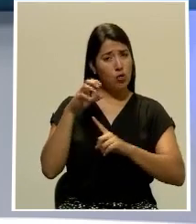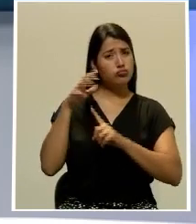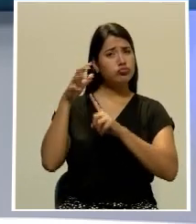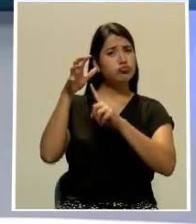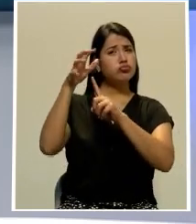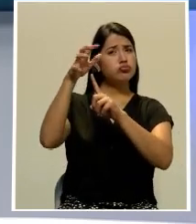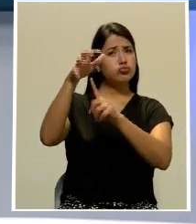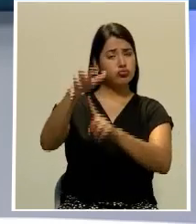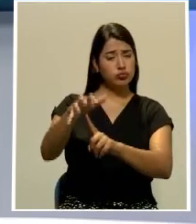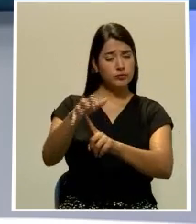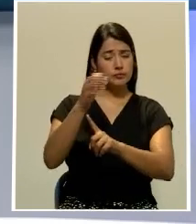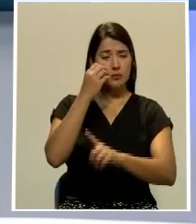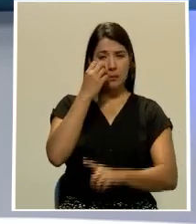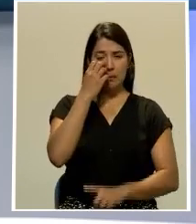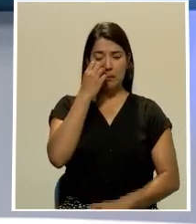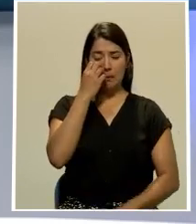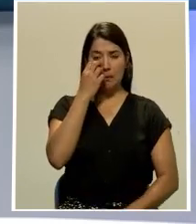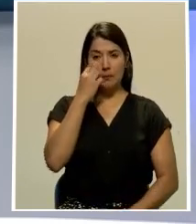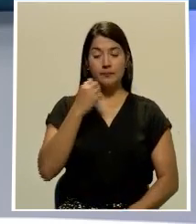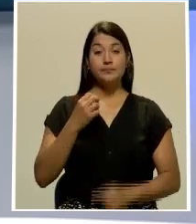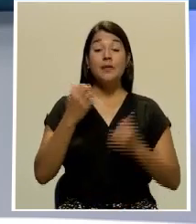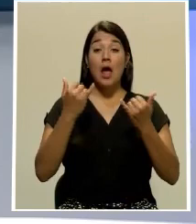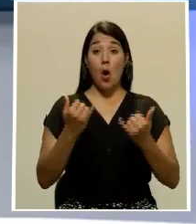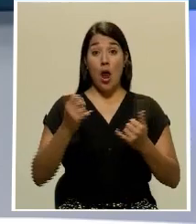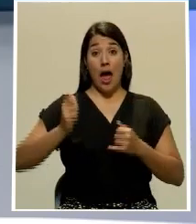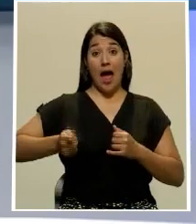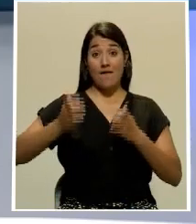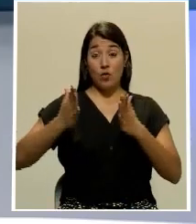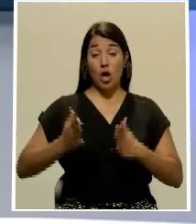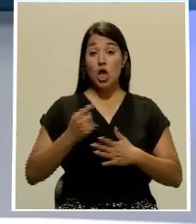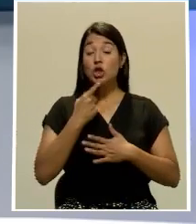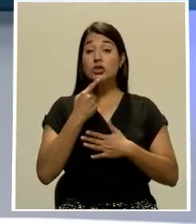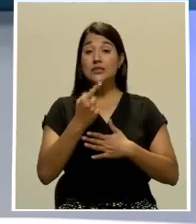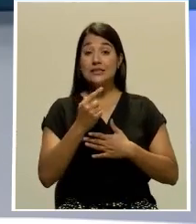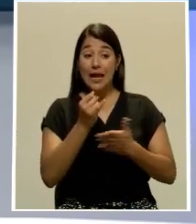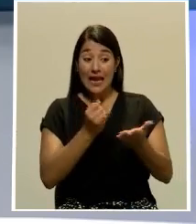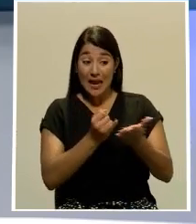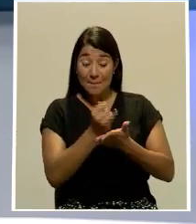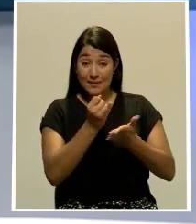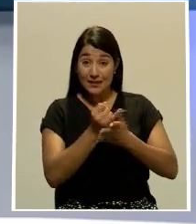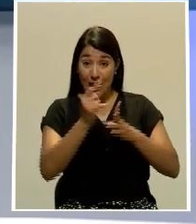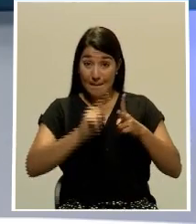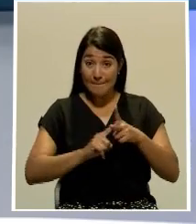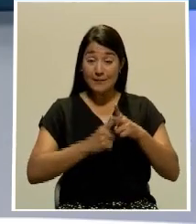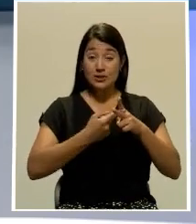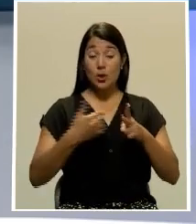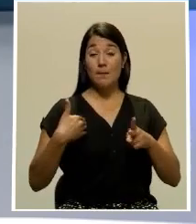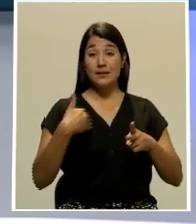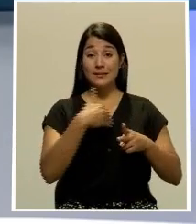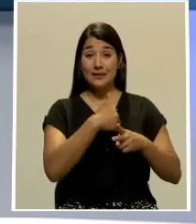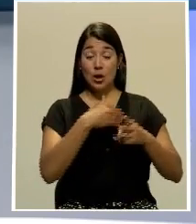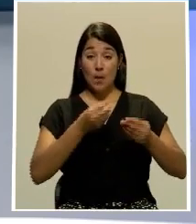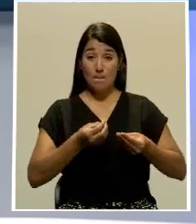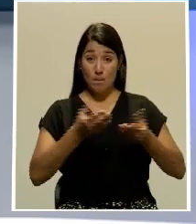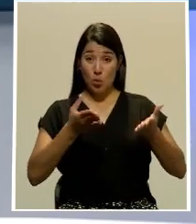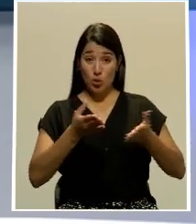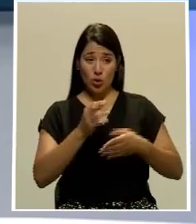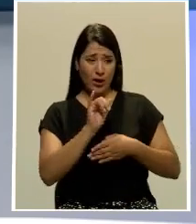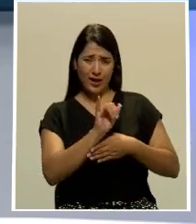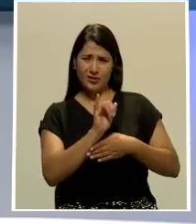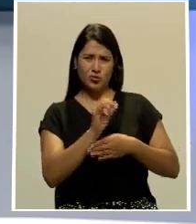privado en el que se trasladó. Brenes dijo que la investigación que abrió el Ministerio Público es